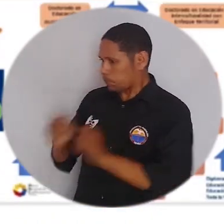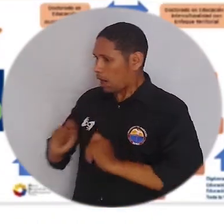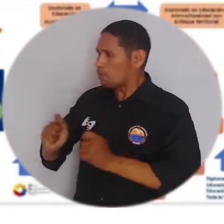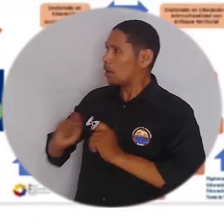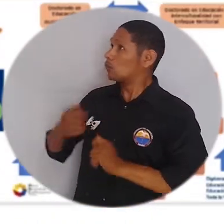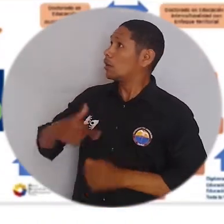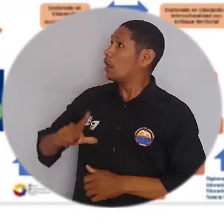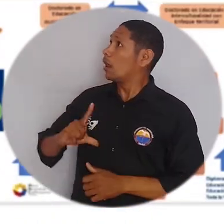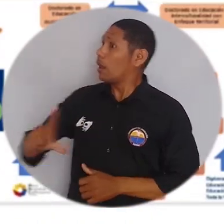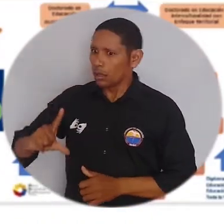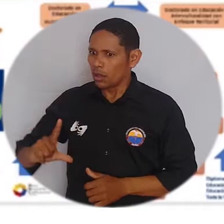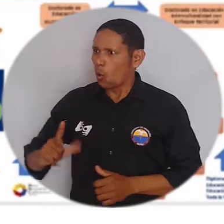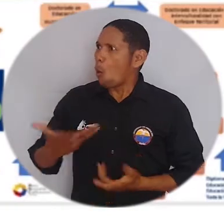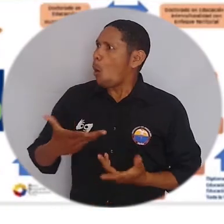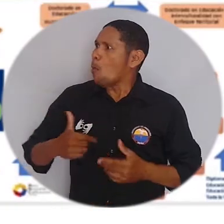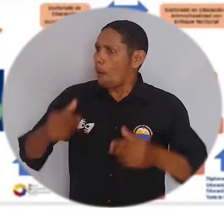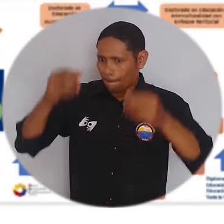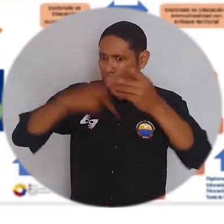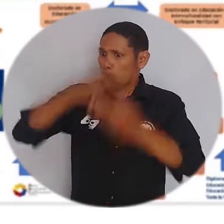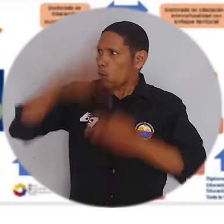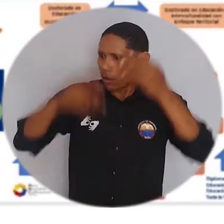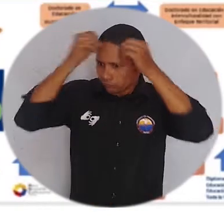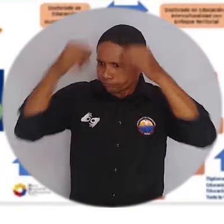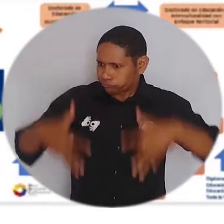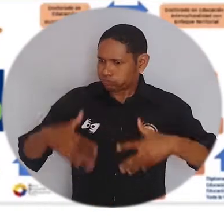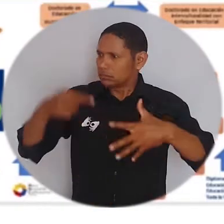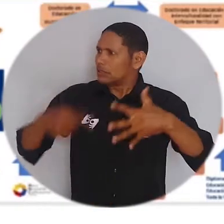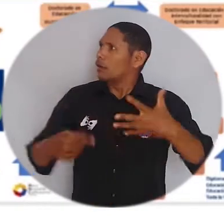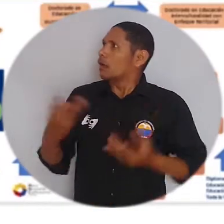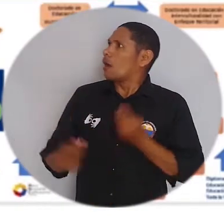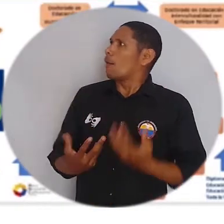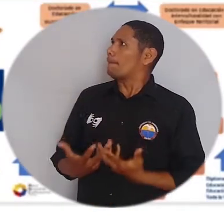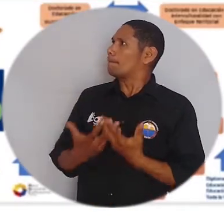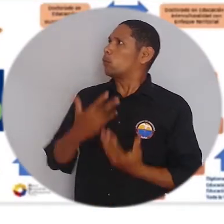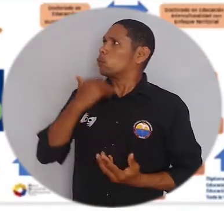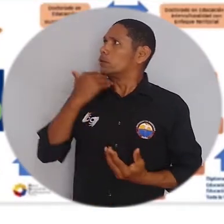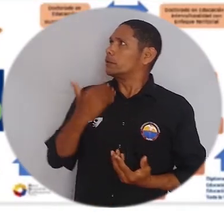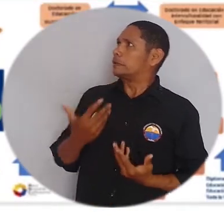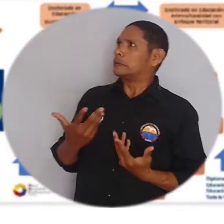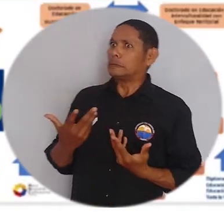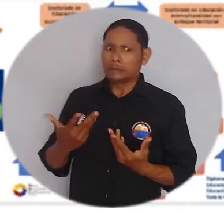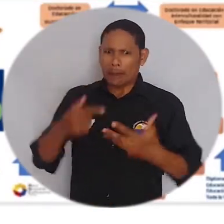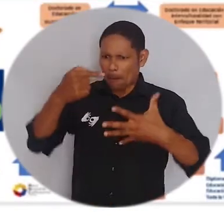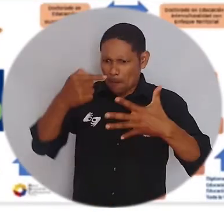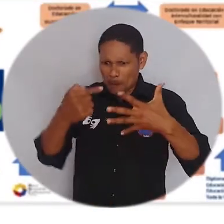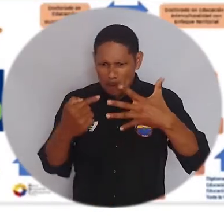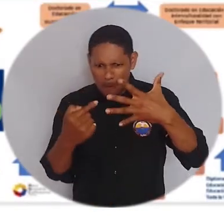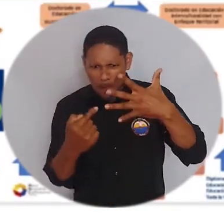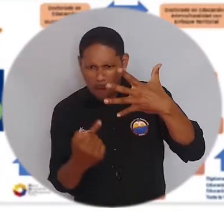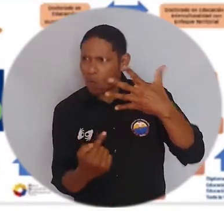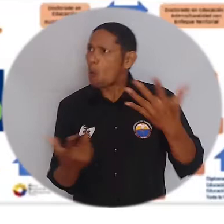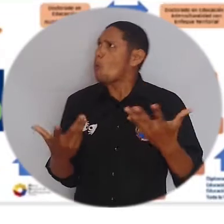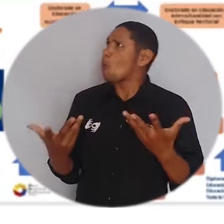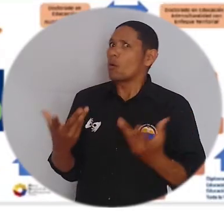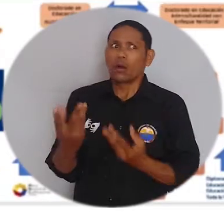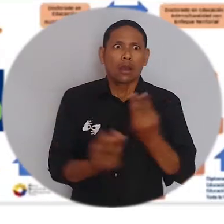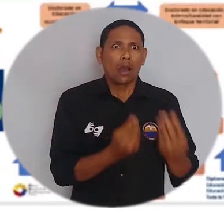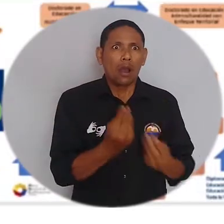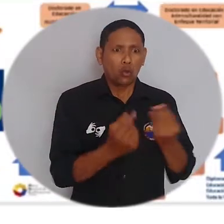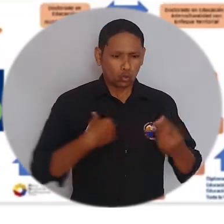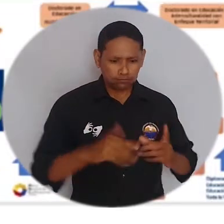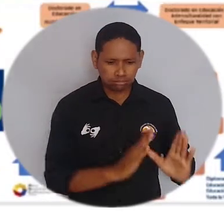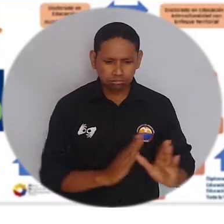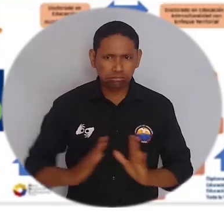pronto nos dicen, usted tiene que liderar y tiene que estructurar proyectos y tiene que hacer una cantidad de cosas, pero ¿y cómo hago eso? Y lo miden con indicadores de un lado y del otro y bueno, ¿y cómo